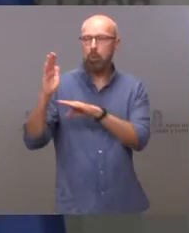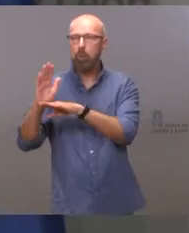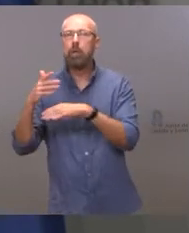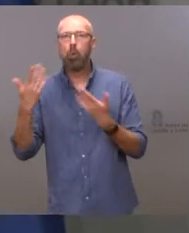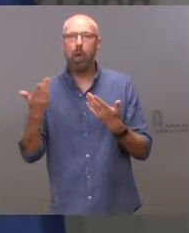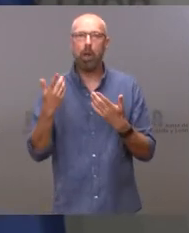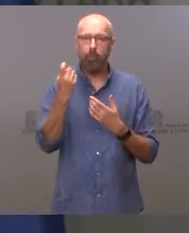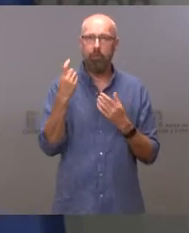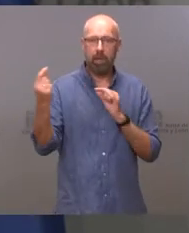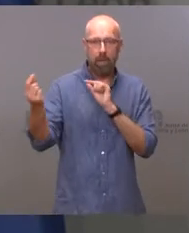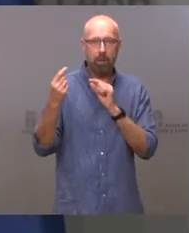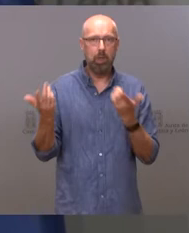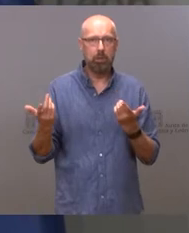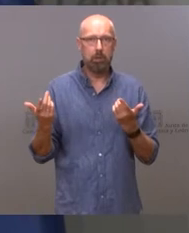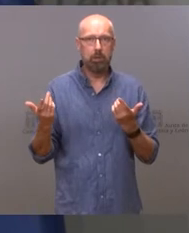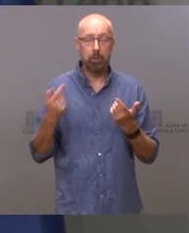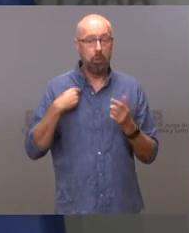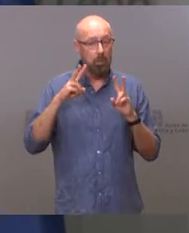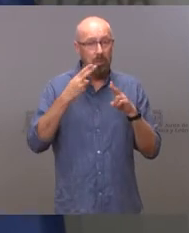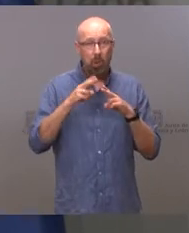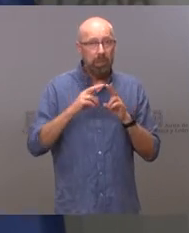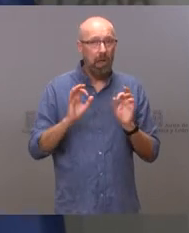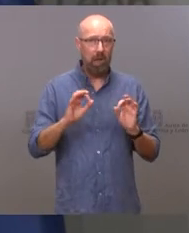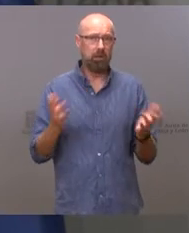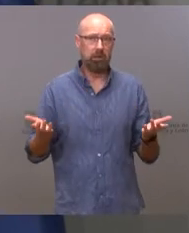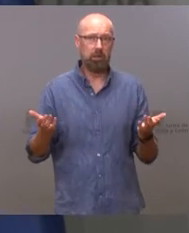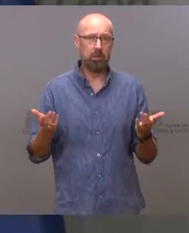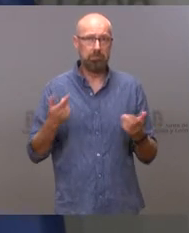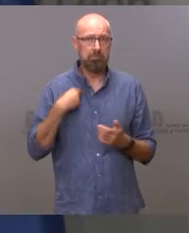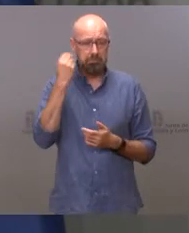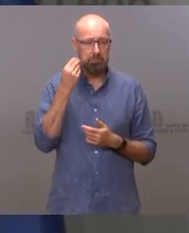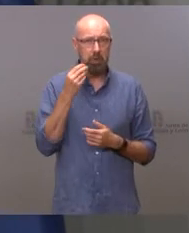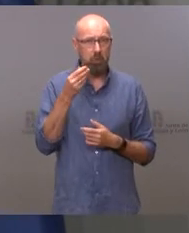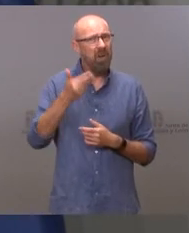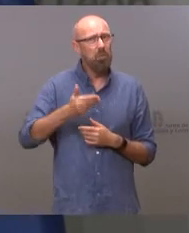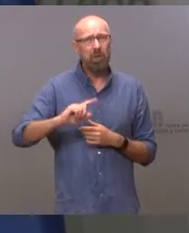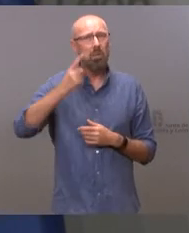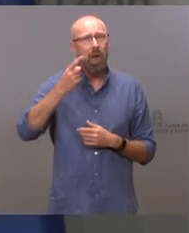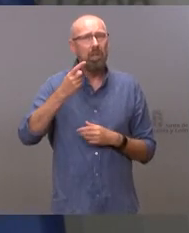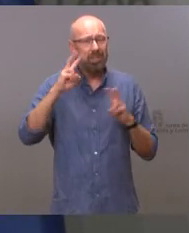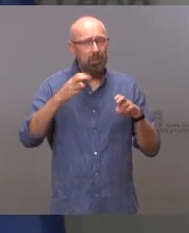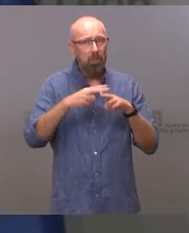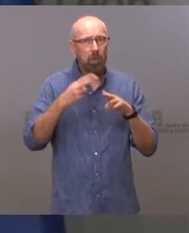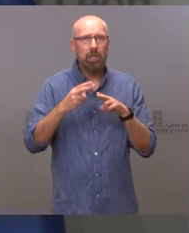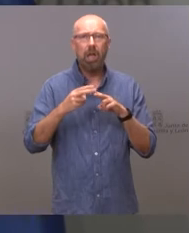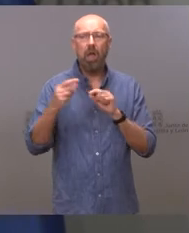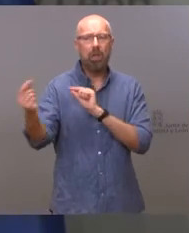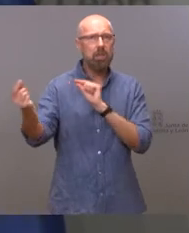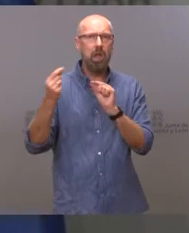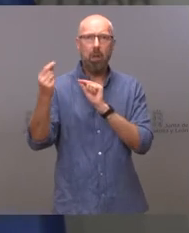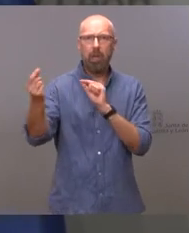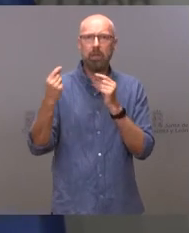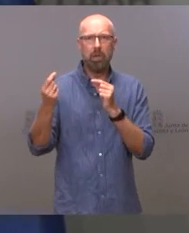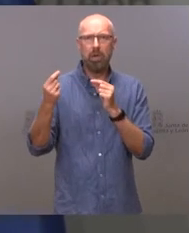política. Yo siempre he entendido que lo más importante en la política era el debate y las propuestas.